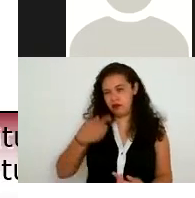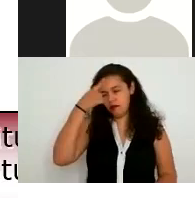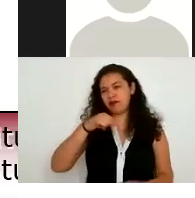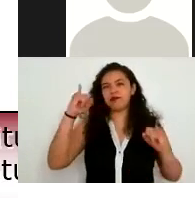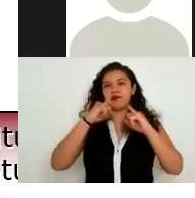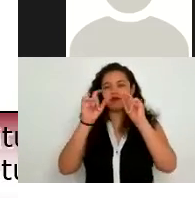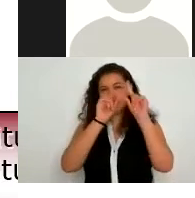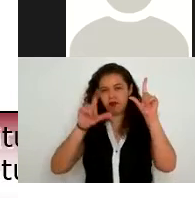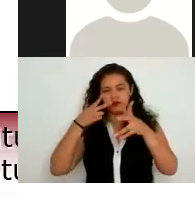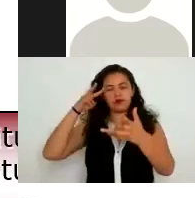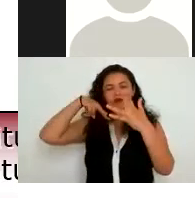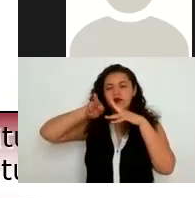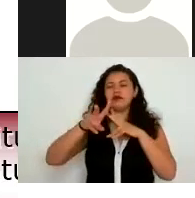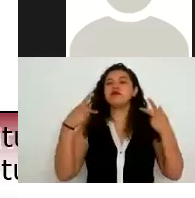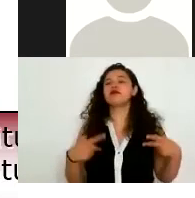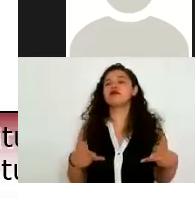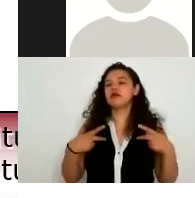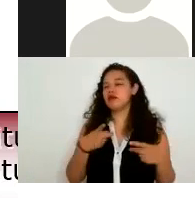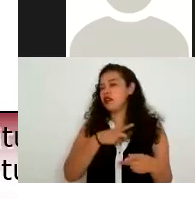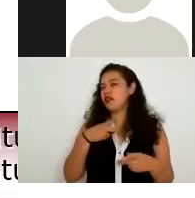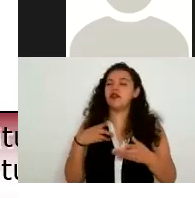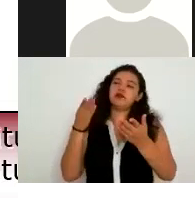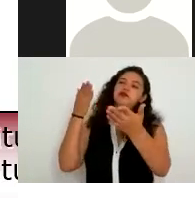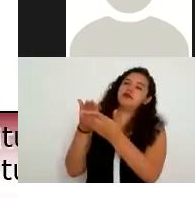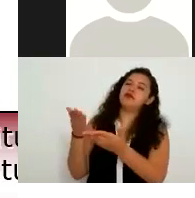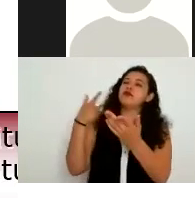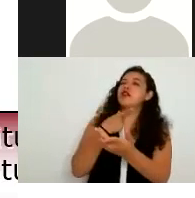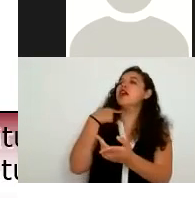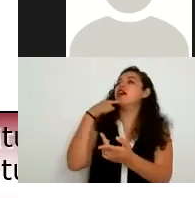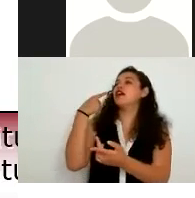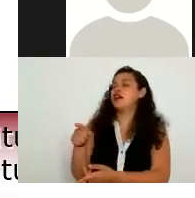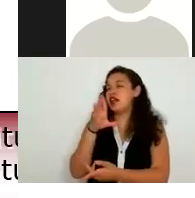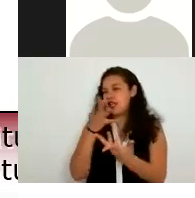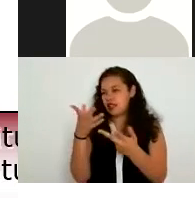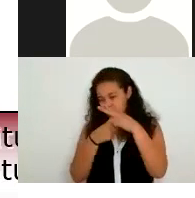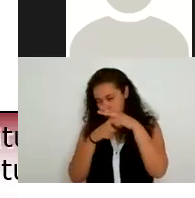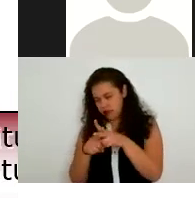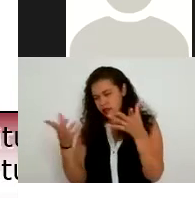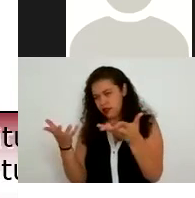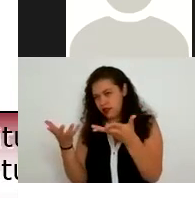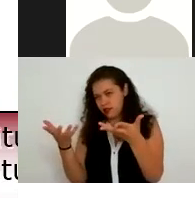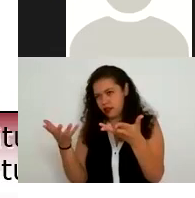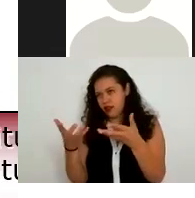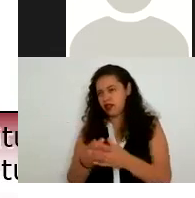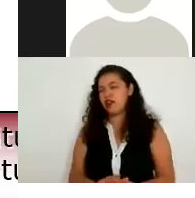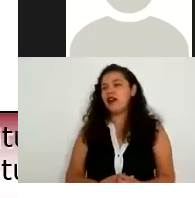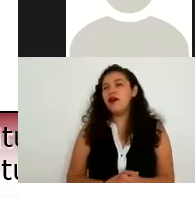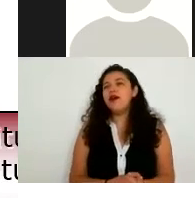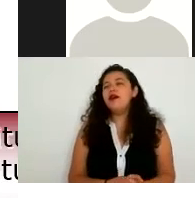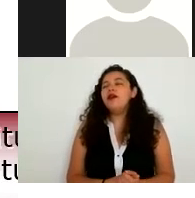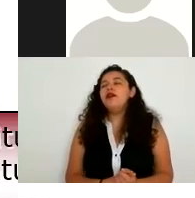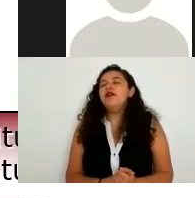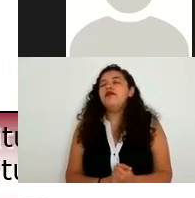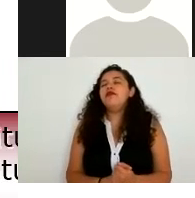la persona tiene que ir e interponer este mecanismo donde les indica de que hizo una